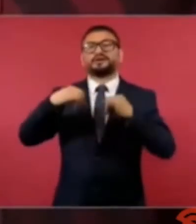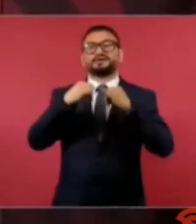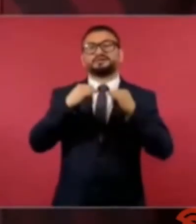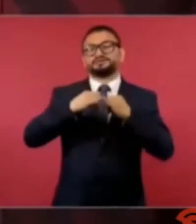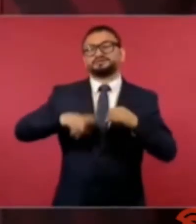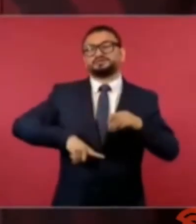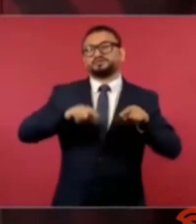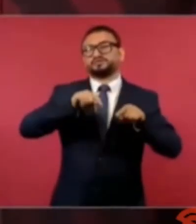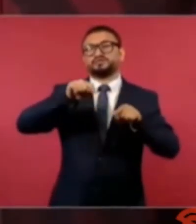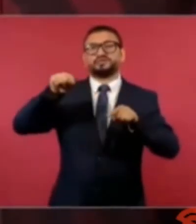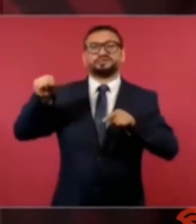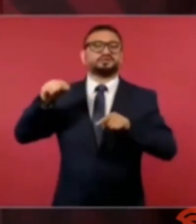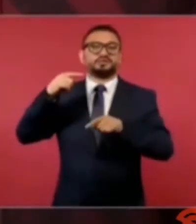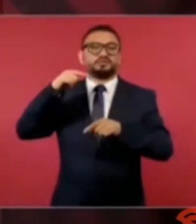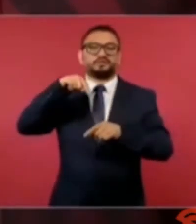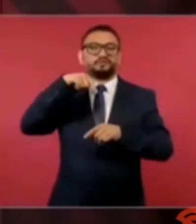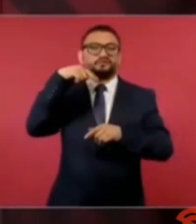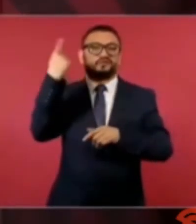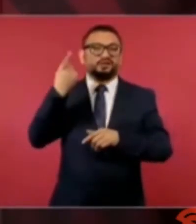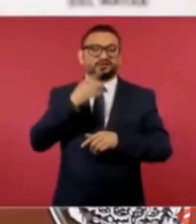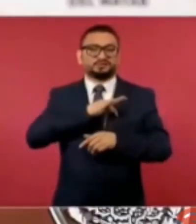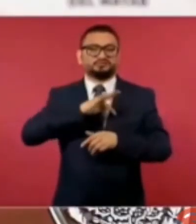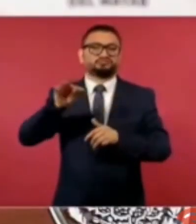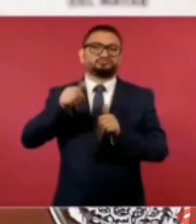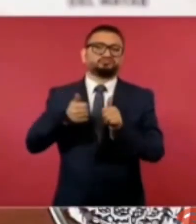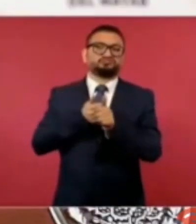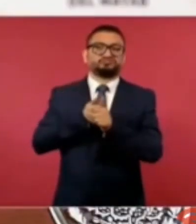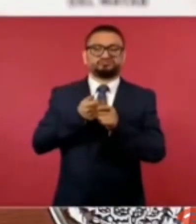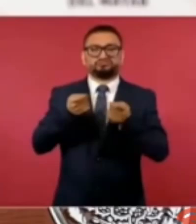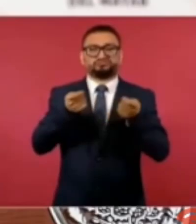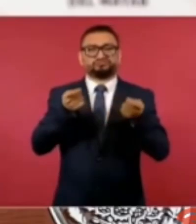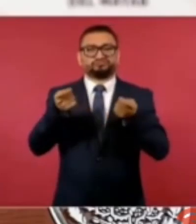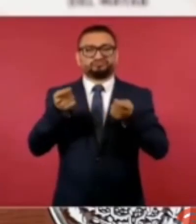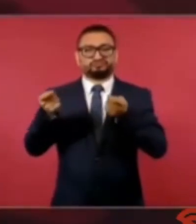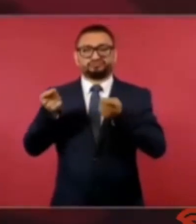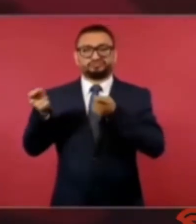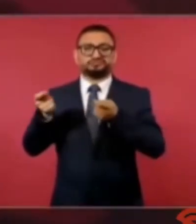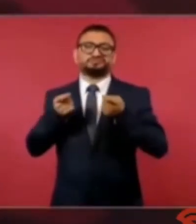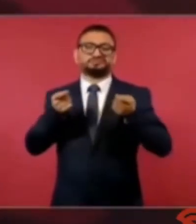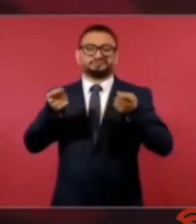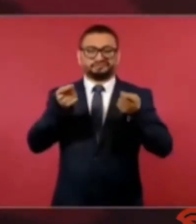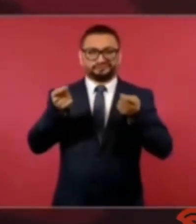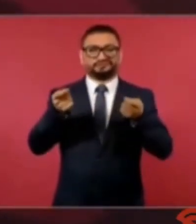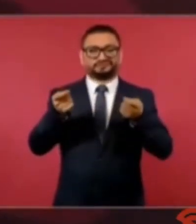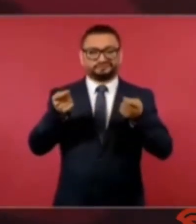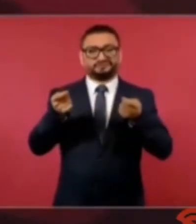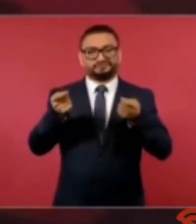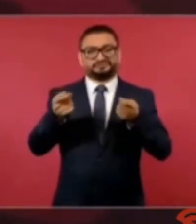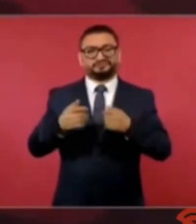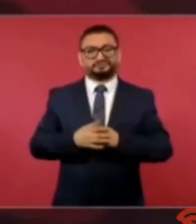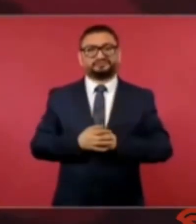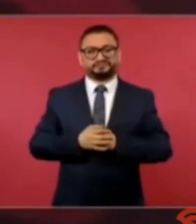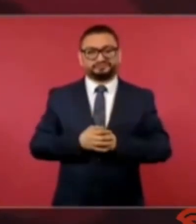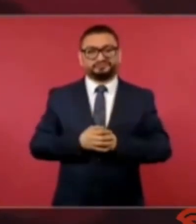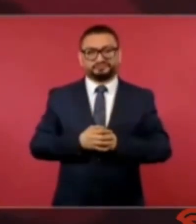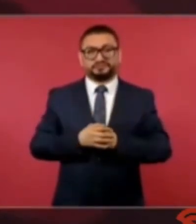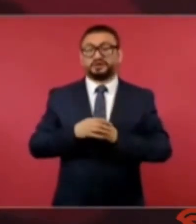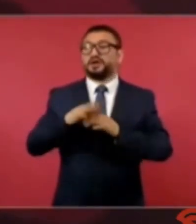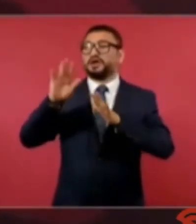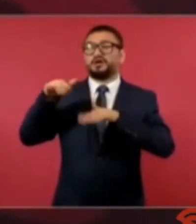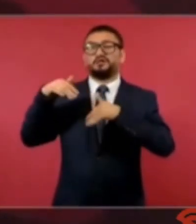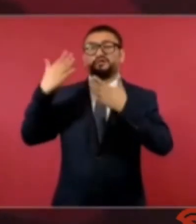susceptibles a ser manejadas desde fuera